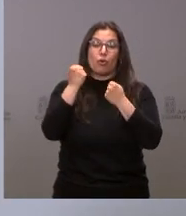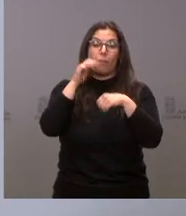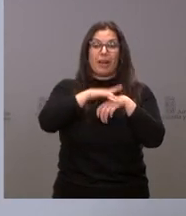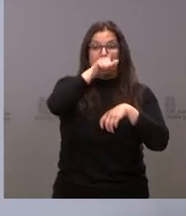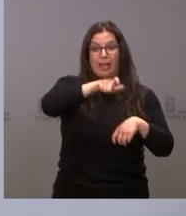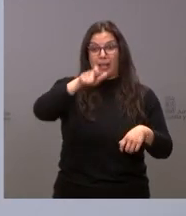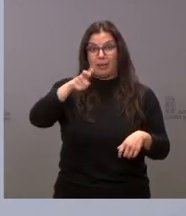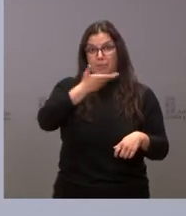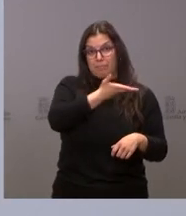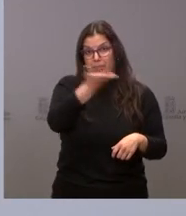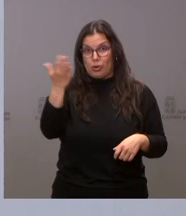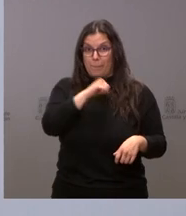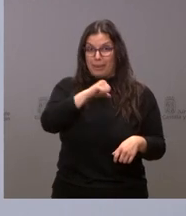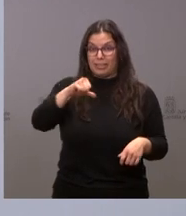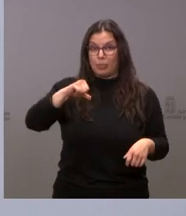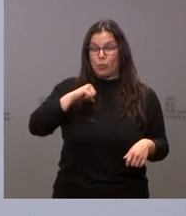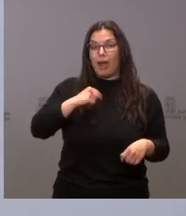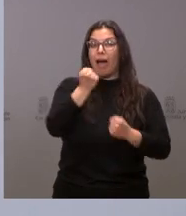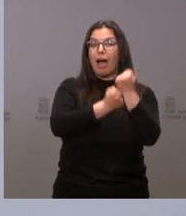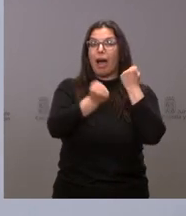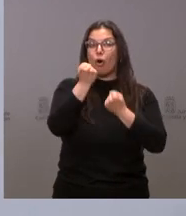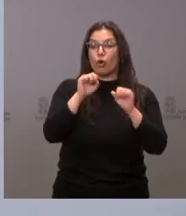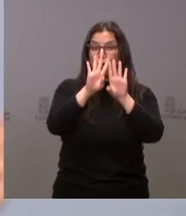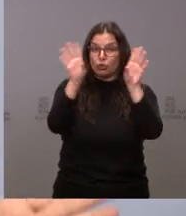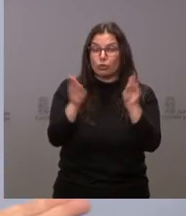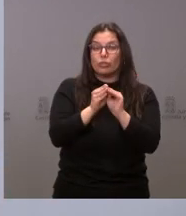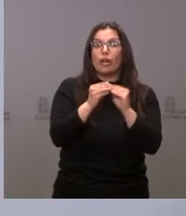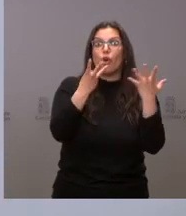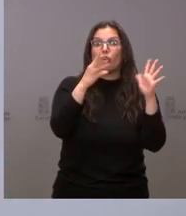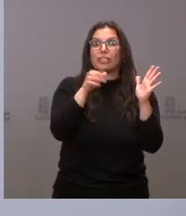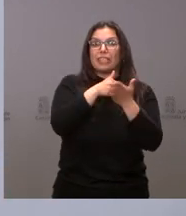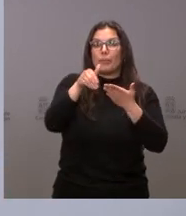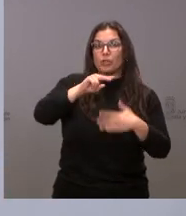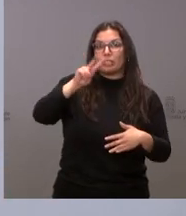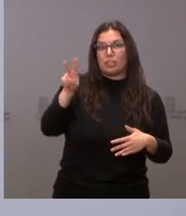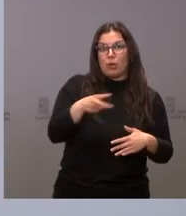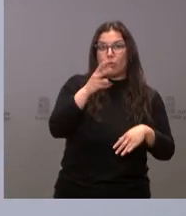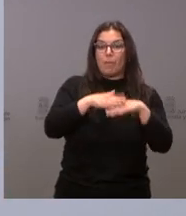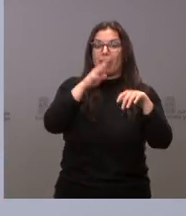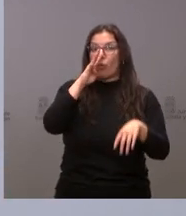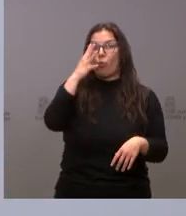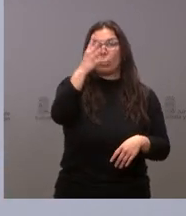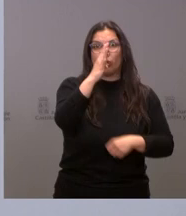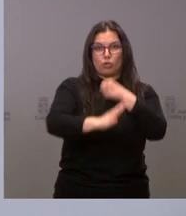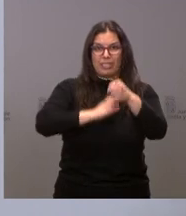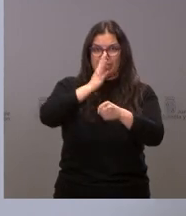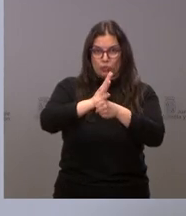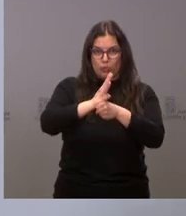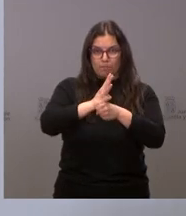particulares de 80 millones de euros a lo largo de los cuatro años de la legislatura.